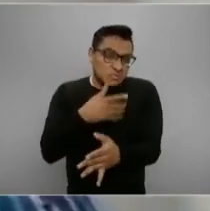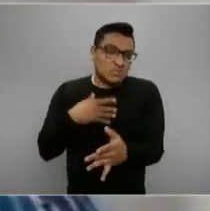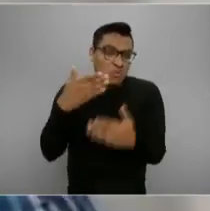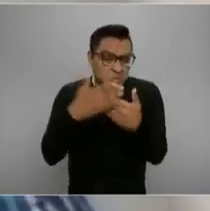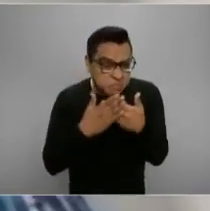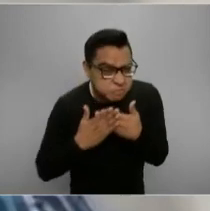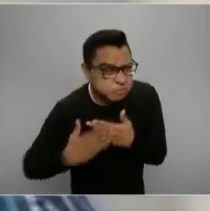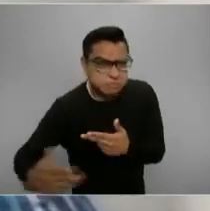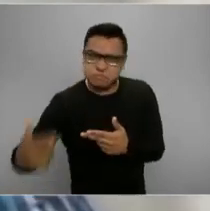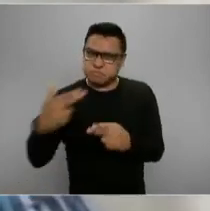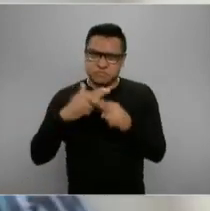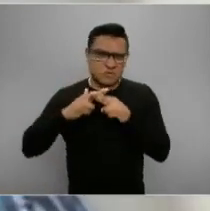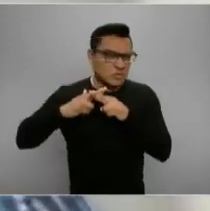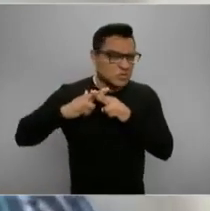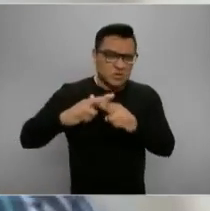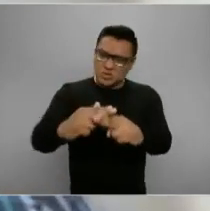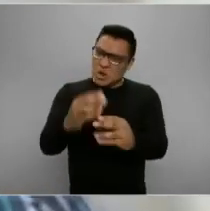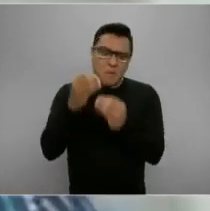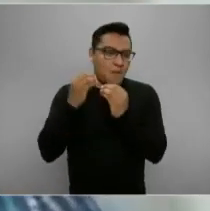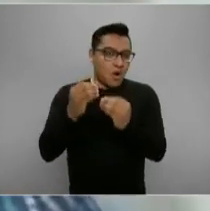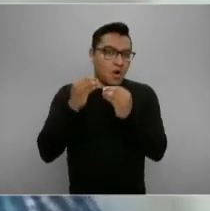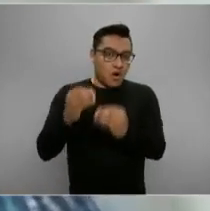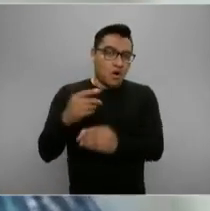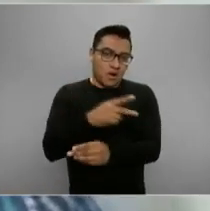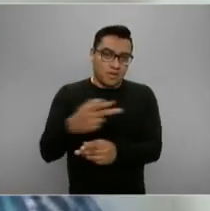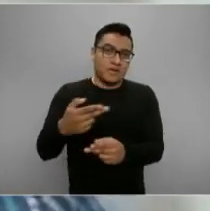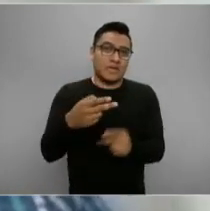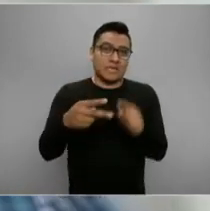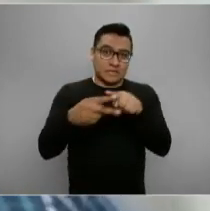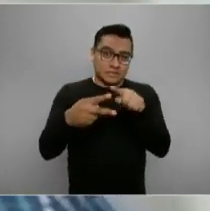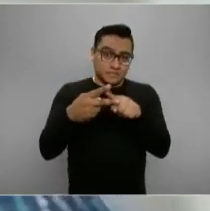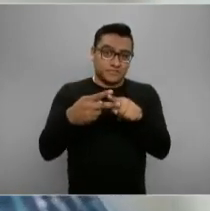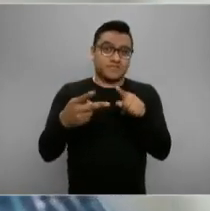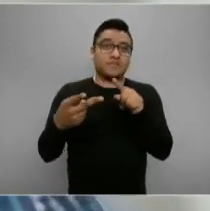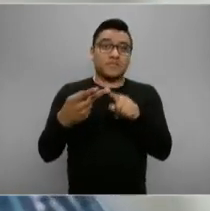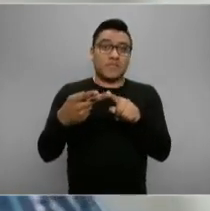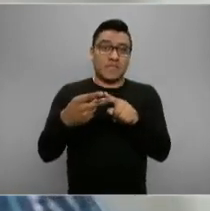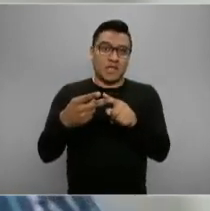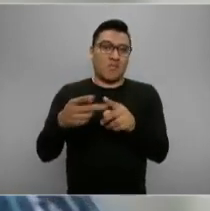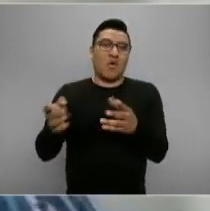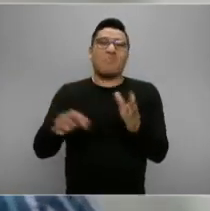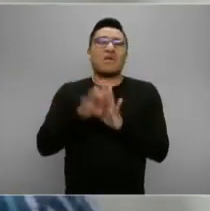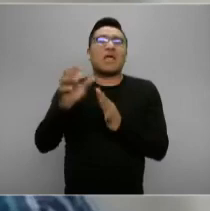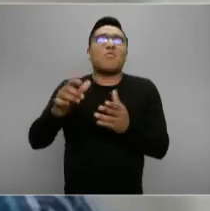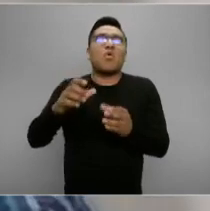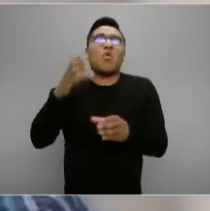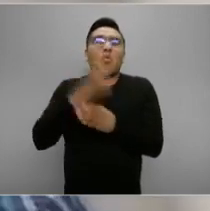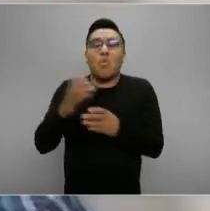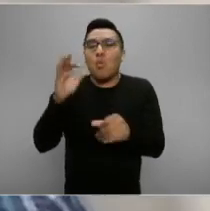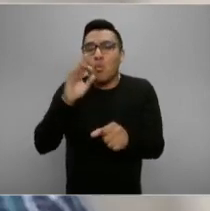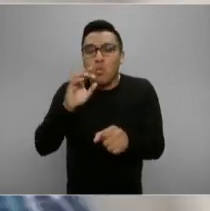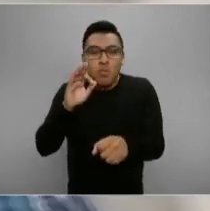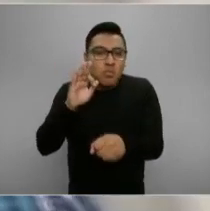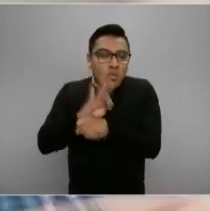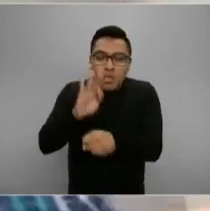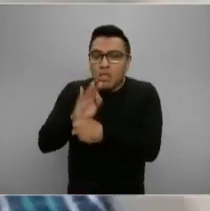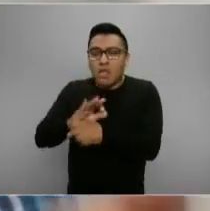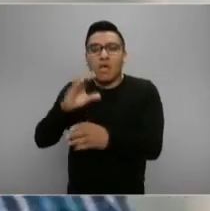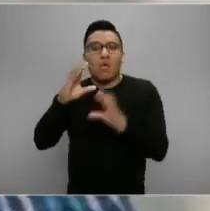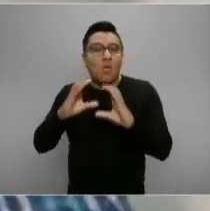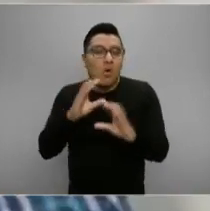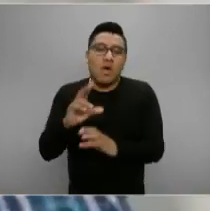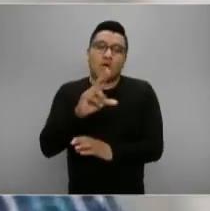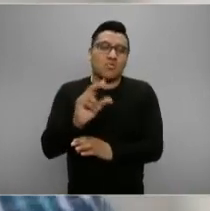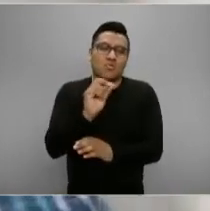asegurando que tengan una permanencia de décadas, que tengan cero mantenimiento, que tengan un proceso de diseño, desde